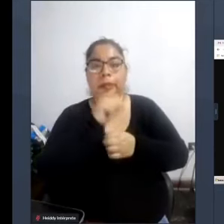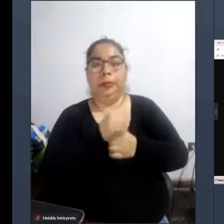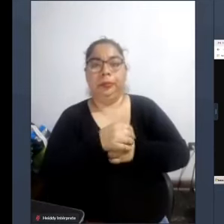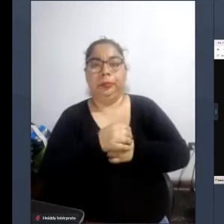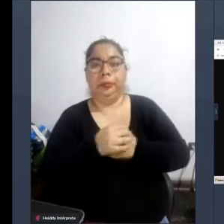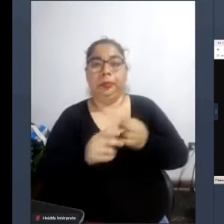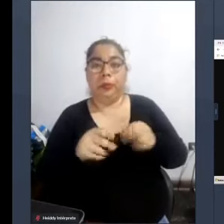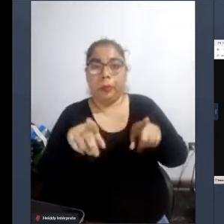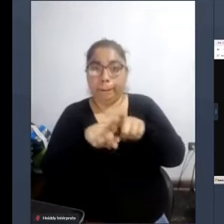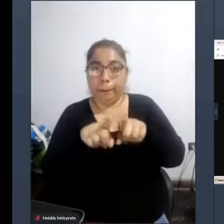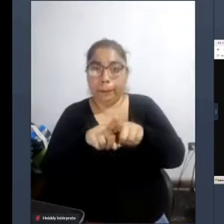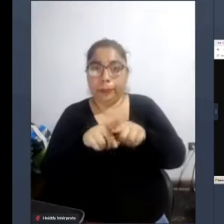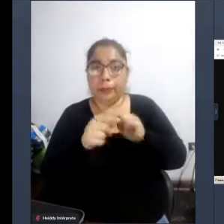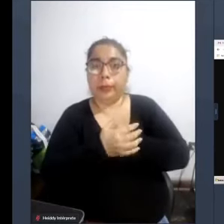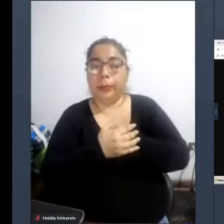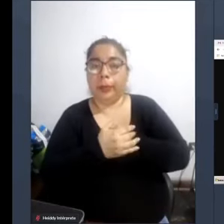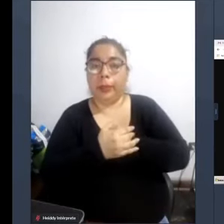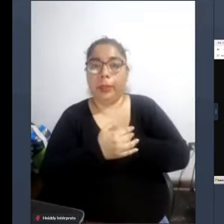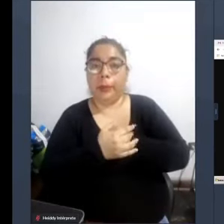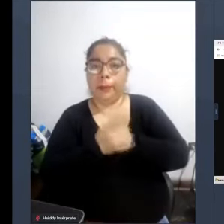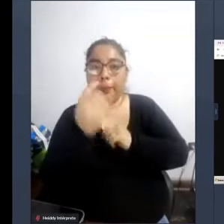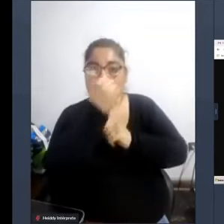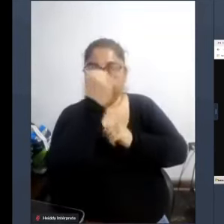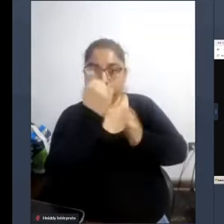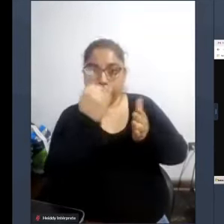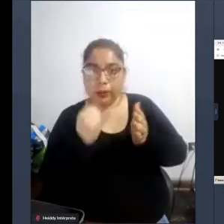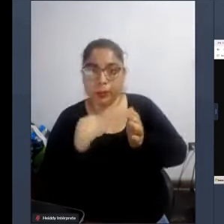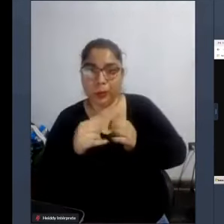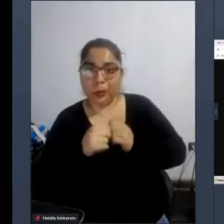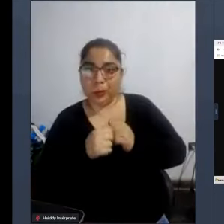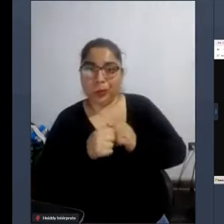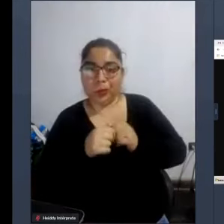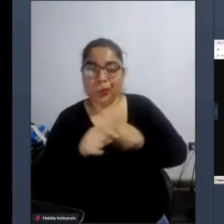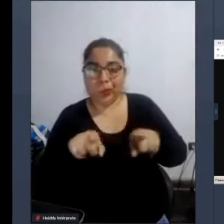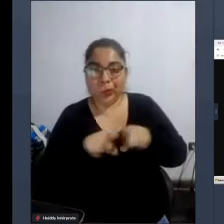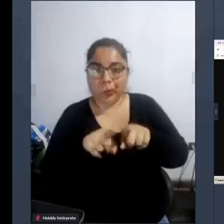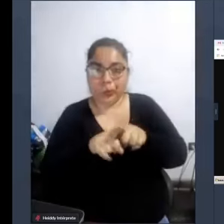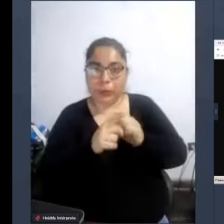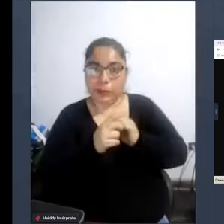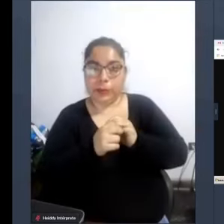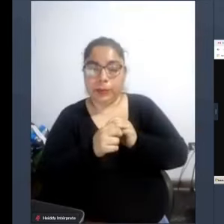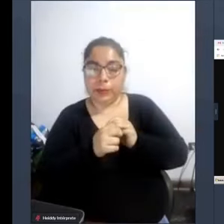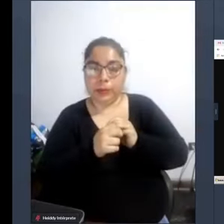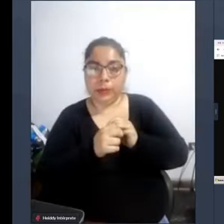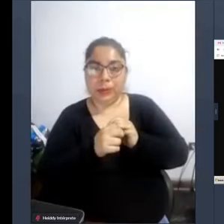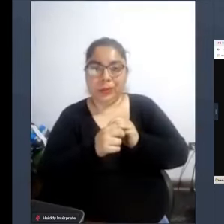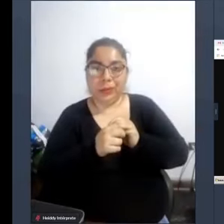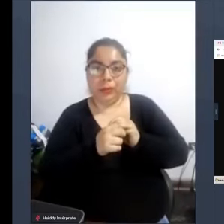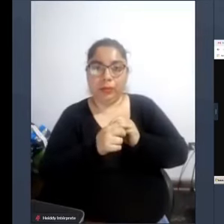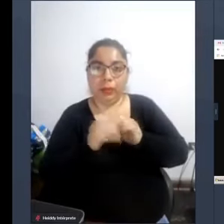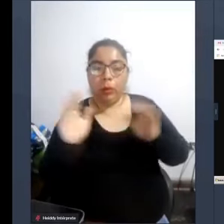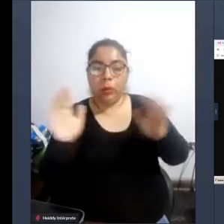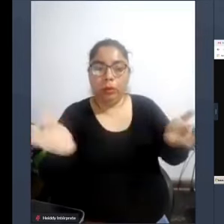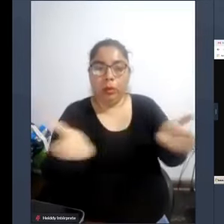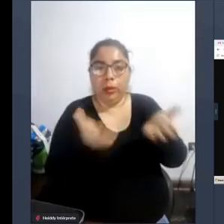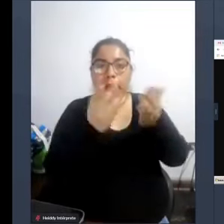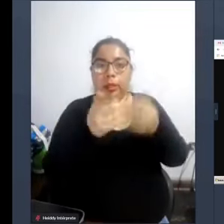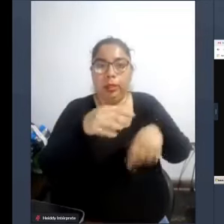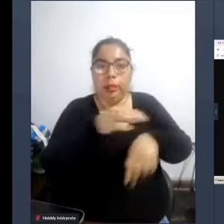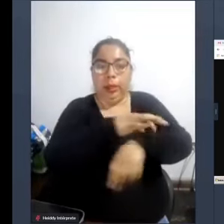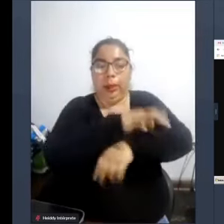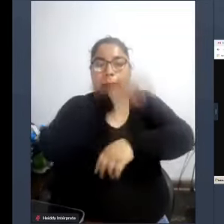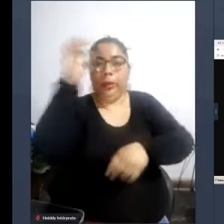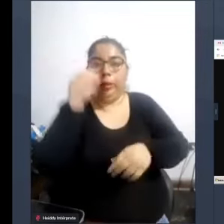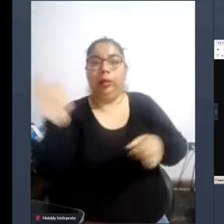sentido rediseñar la calle va a implicar un un levantarle la piel a la ciudad y